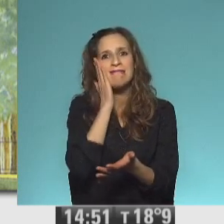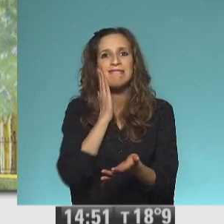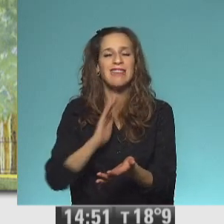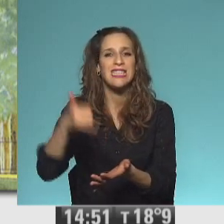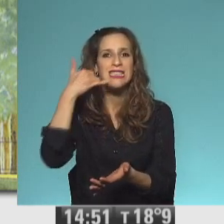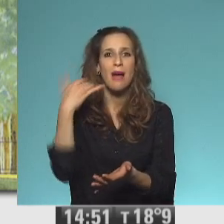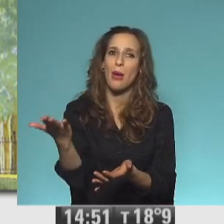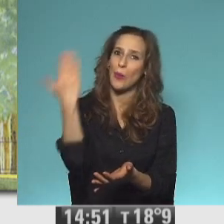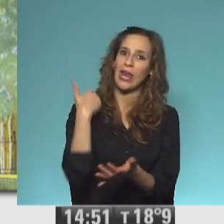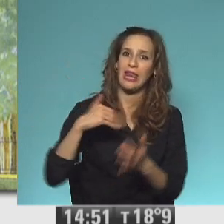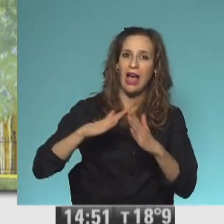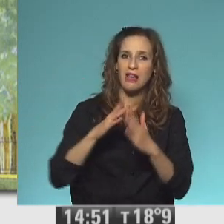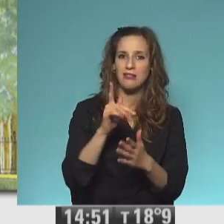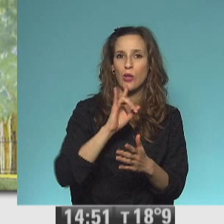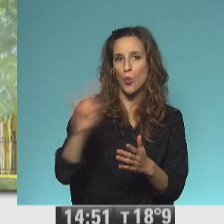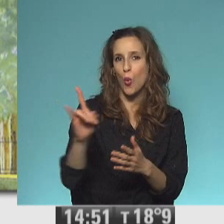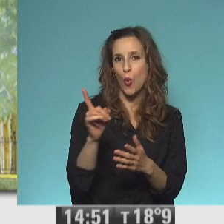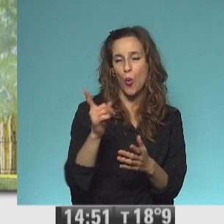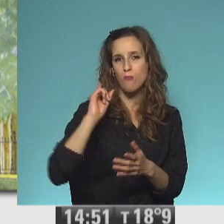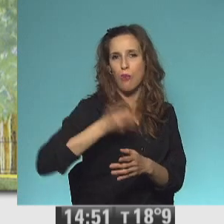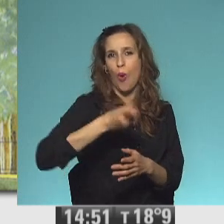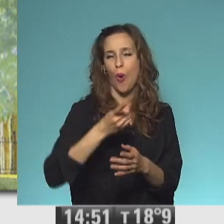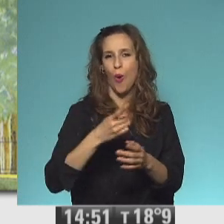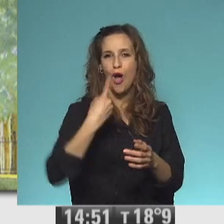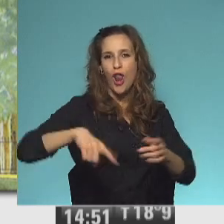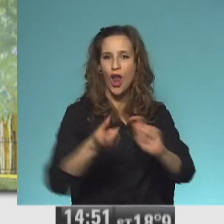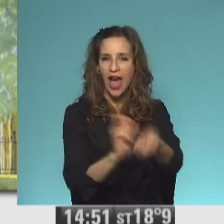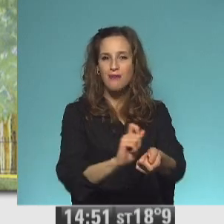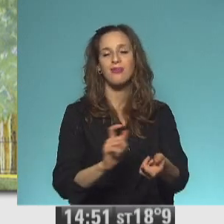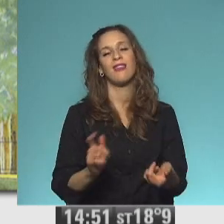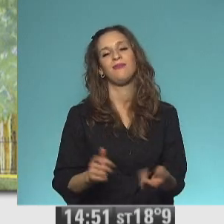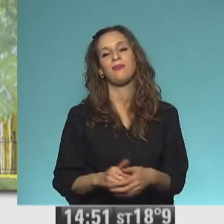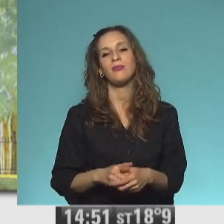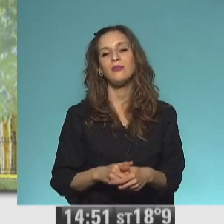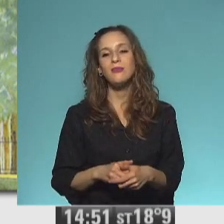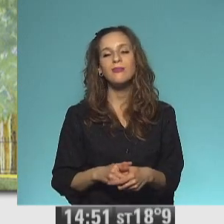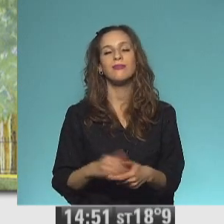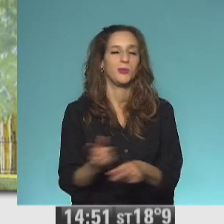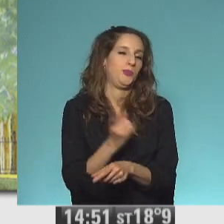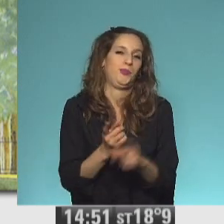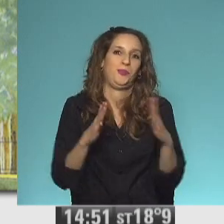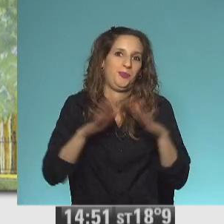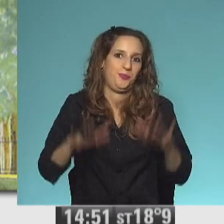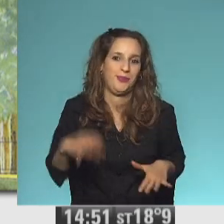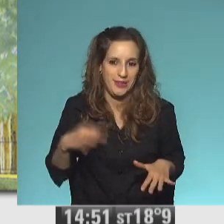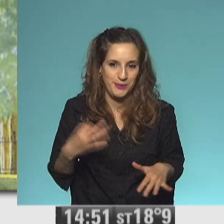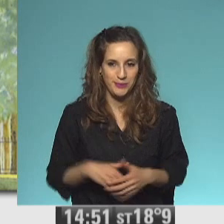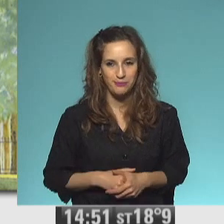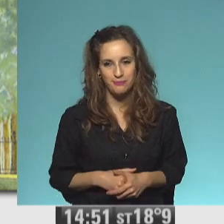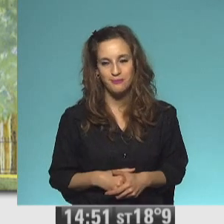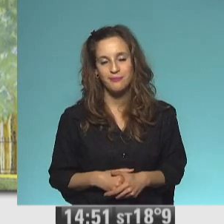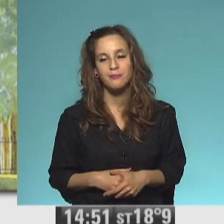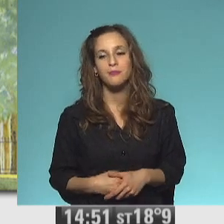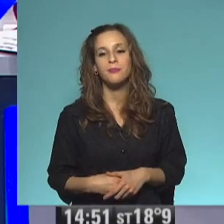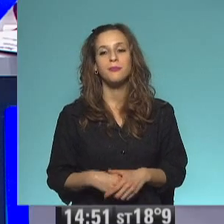No puede ahora en cuarentena, Galí. tenés razón. Que envíe hechizos de pintar casa a distancia, Winnie. Bueno, este